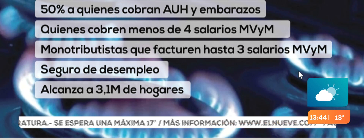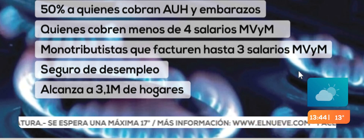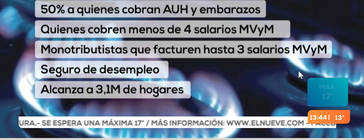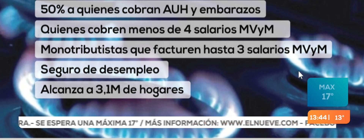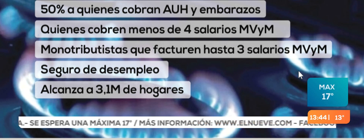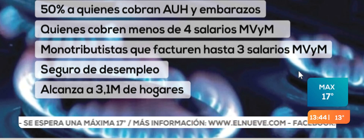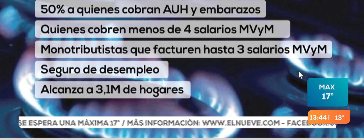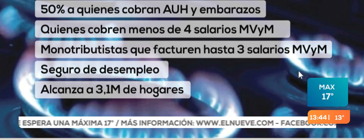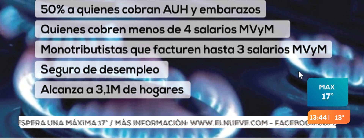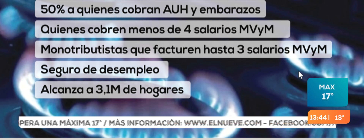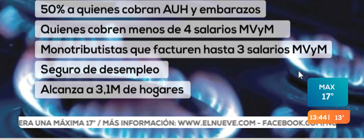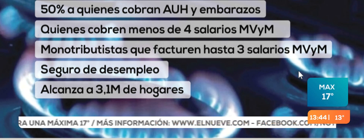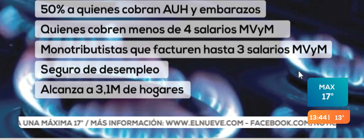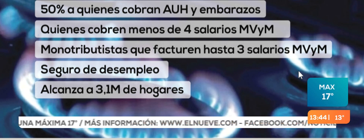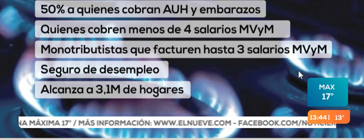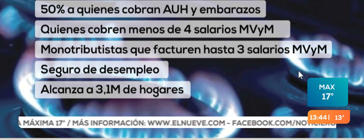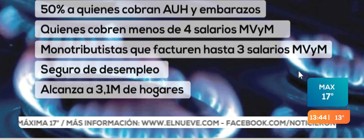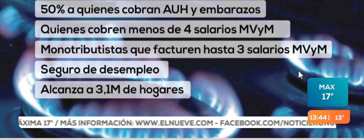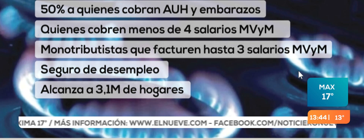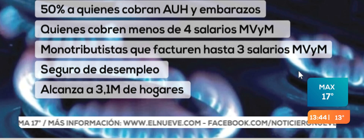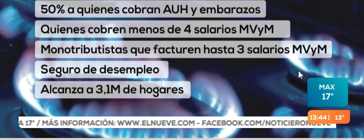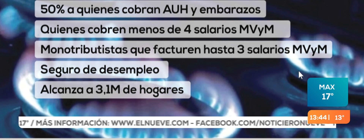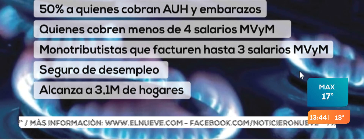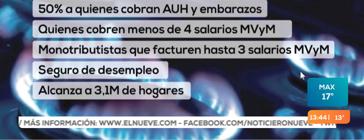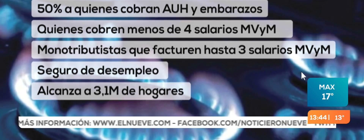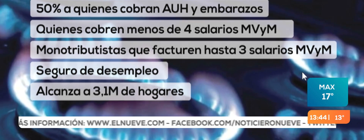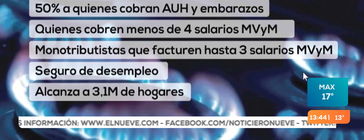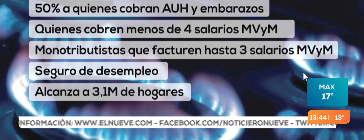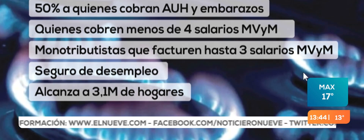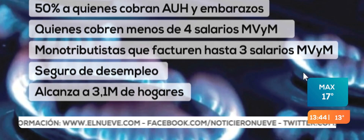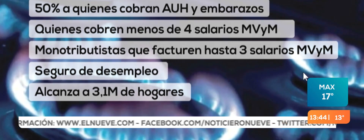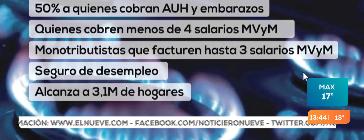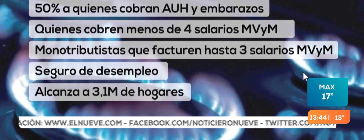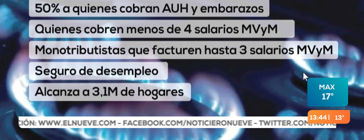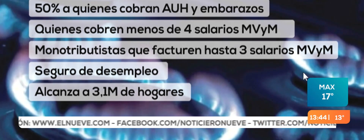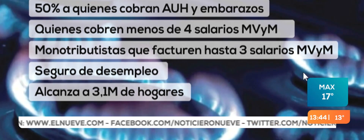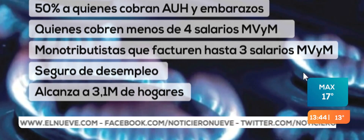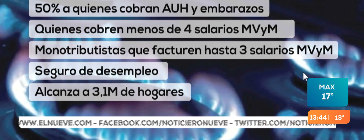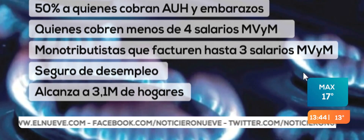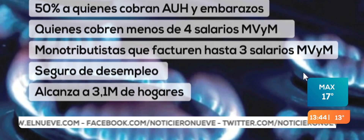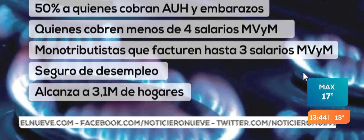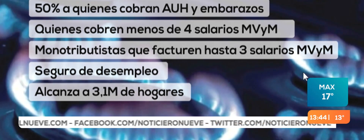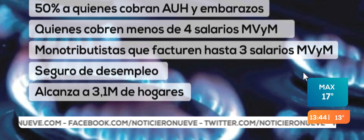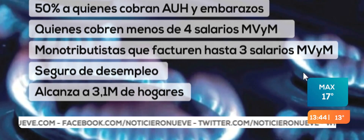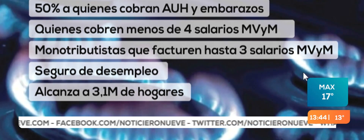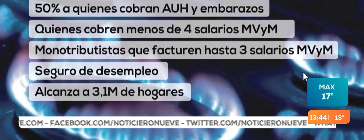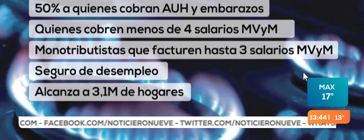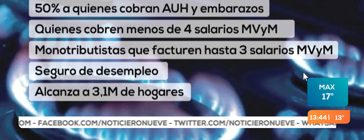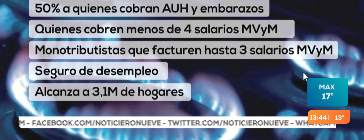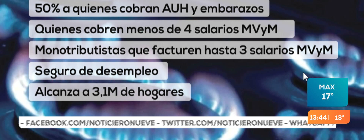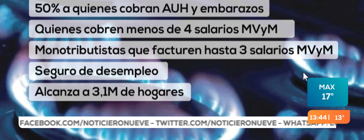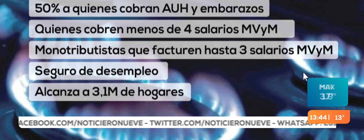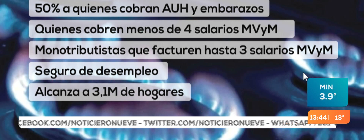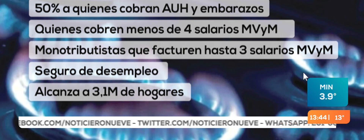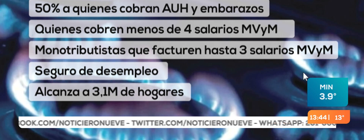tener acceso a ese beneficio del 30% de descuento. Los monotributistas que facturen hasta 3 salarios mínimos vital y